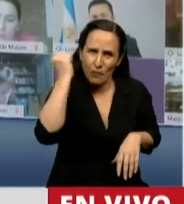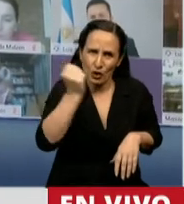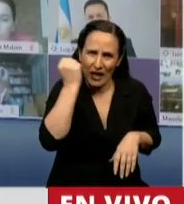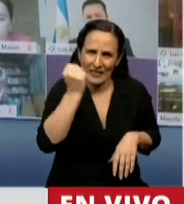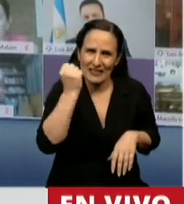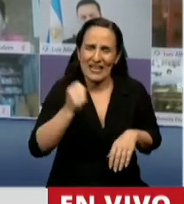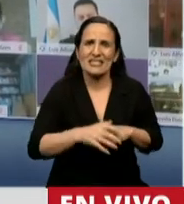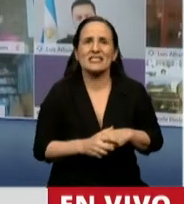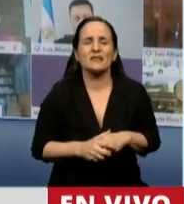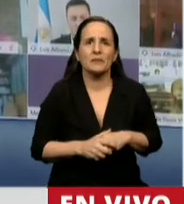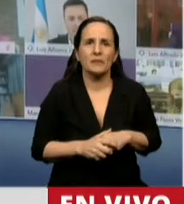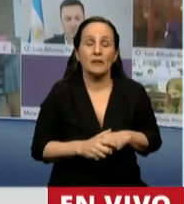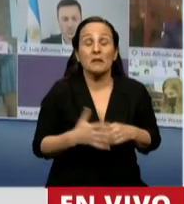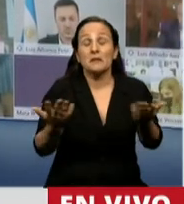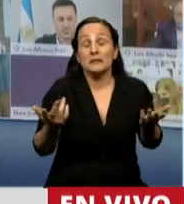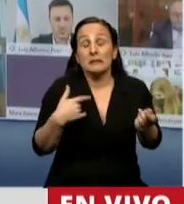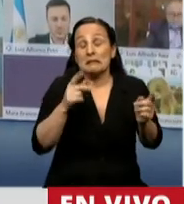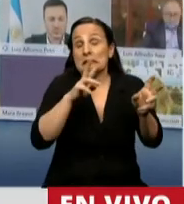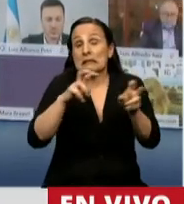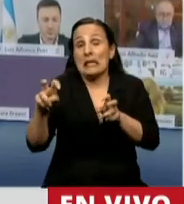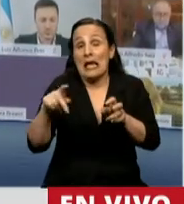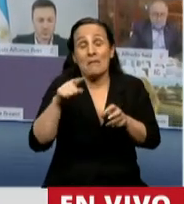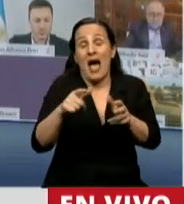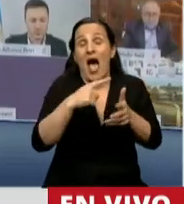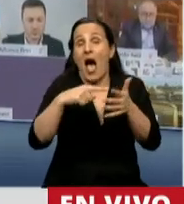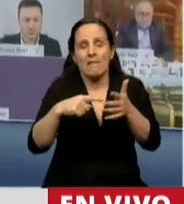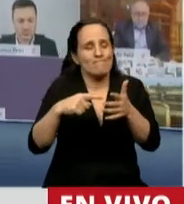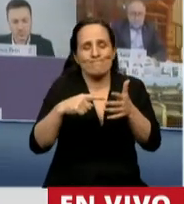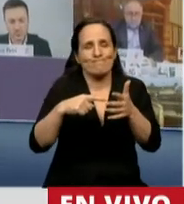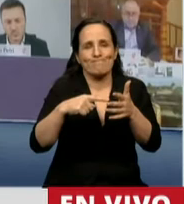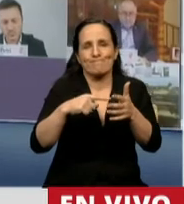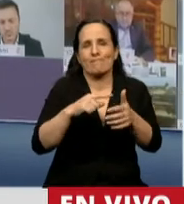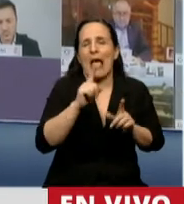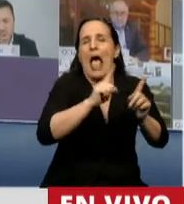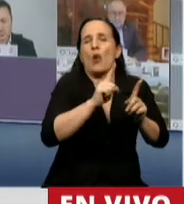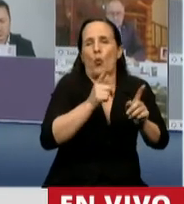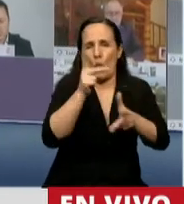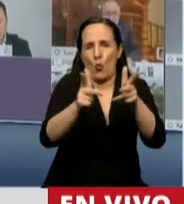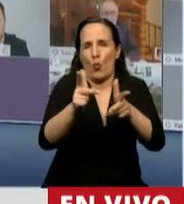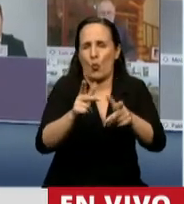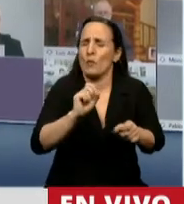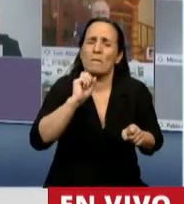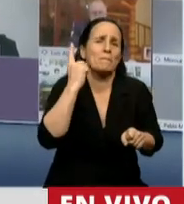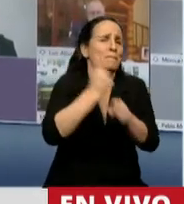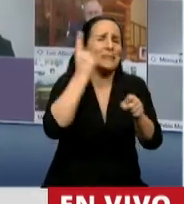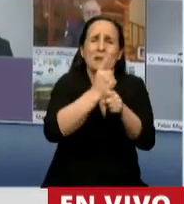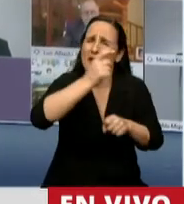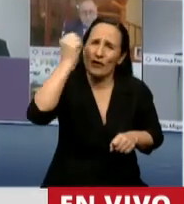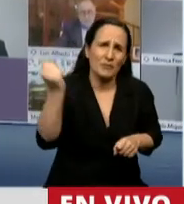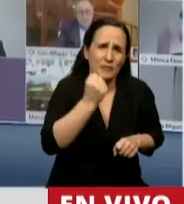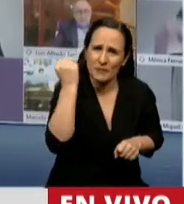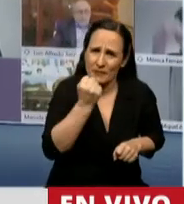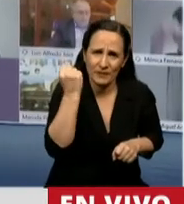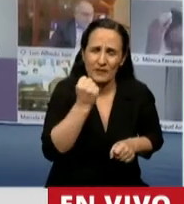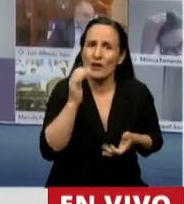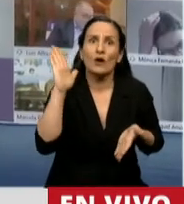pero que por una cuestión de tiempo voy a tratar de tocar solamente algunos. El primero de ellos, que creo que es de suma importancia, el que tiene que